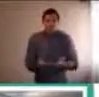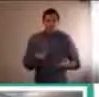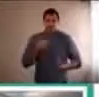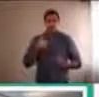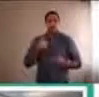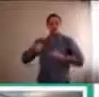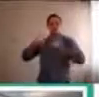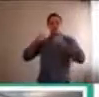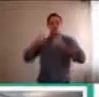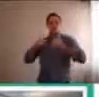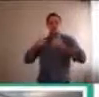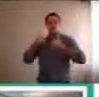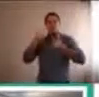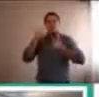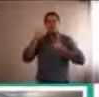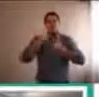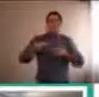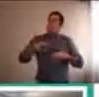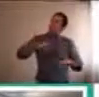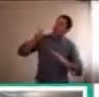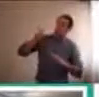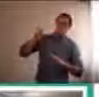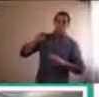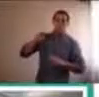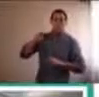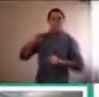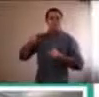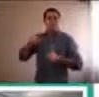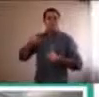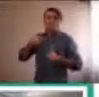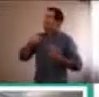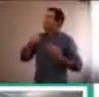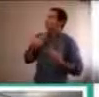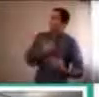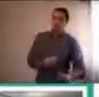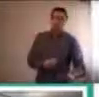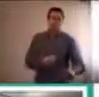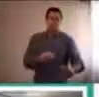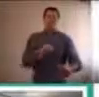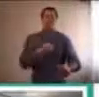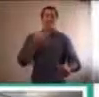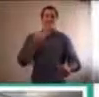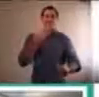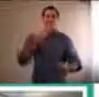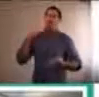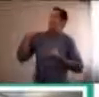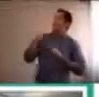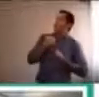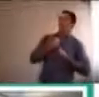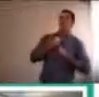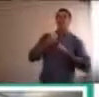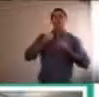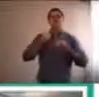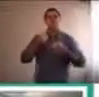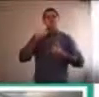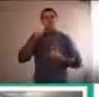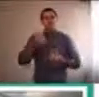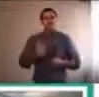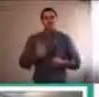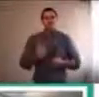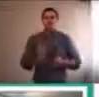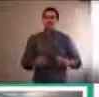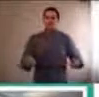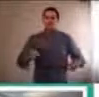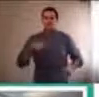chicos estén más tranquilos, o que estén como más regulados emocionalmente, pero nosotros estamos como locos y a los gritos,